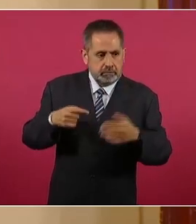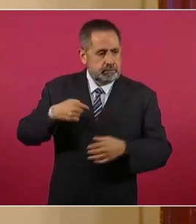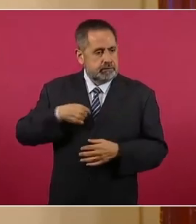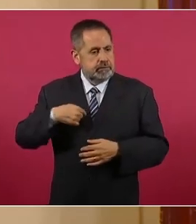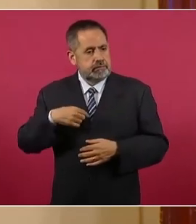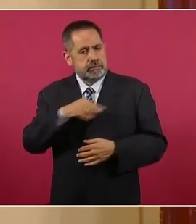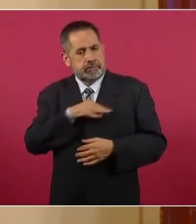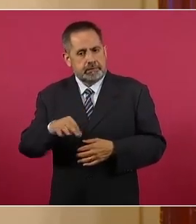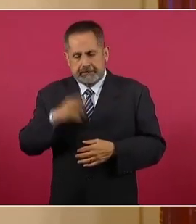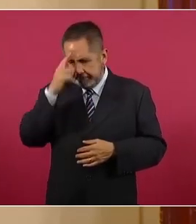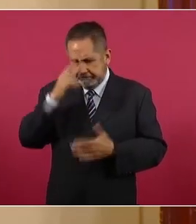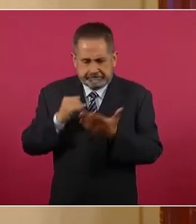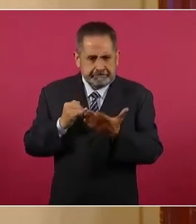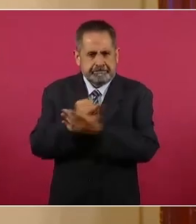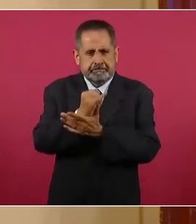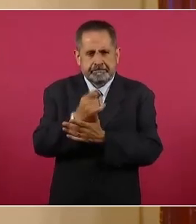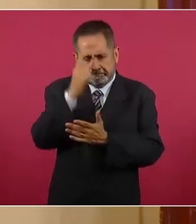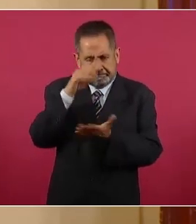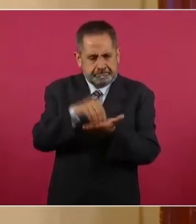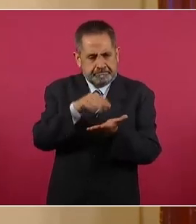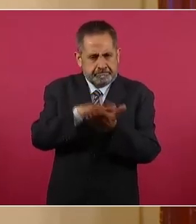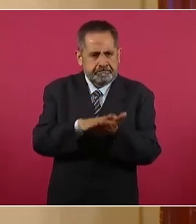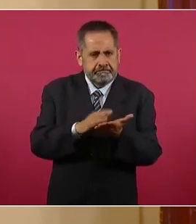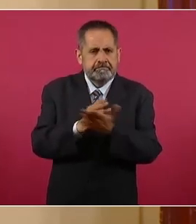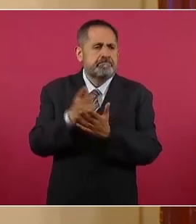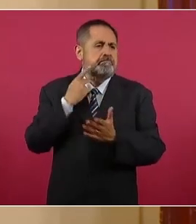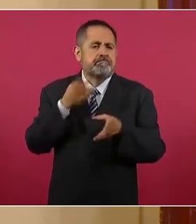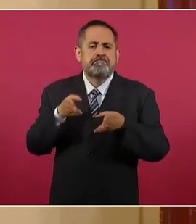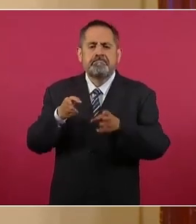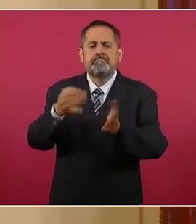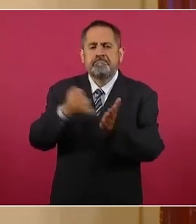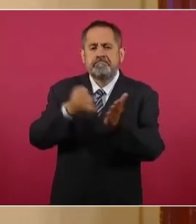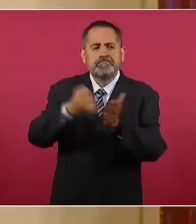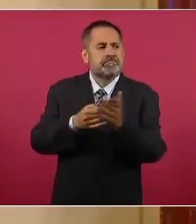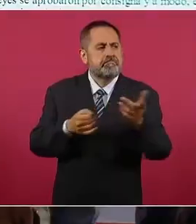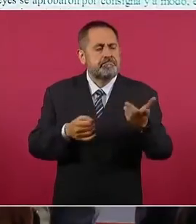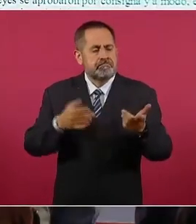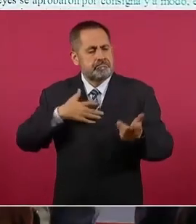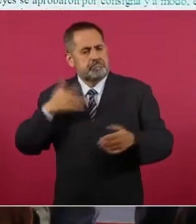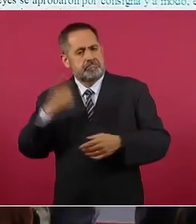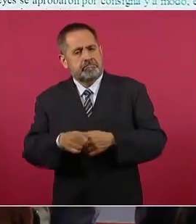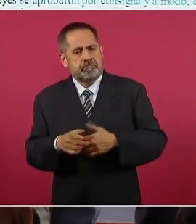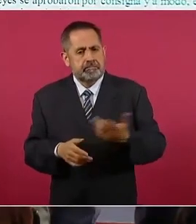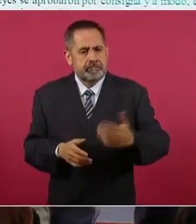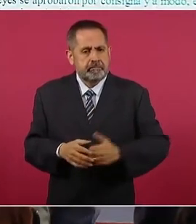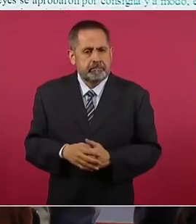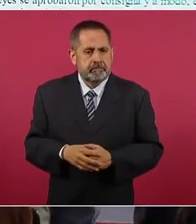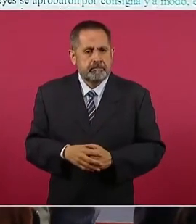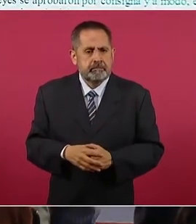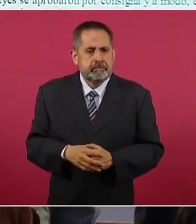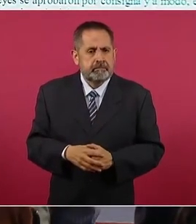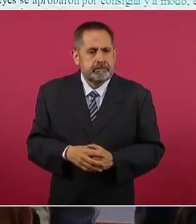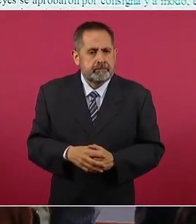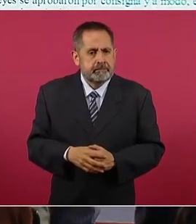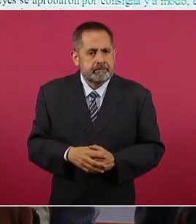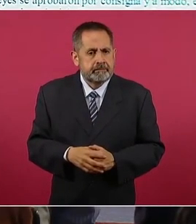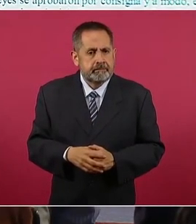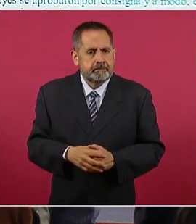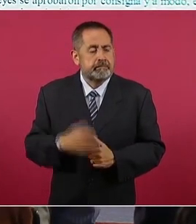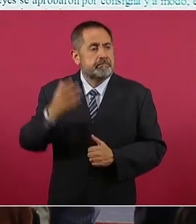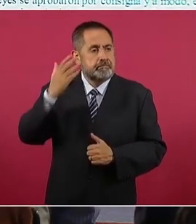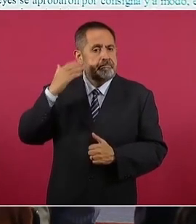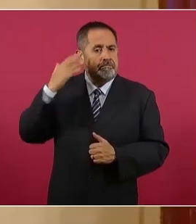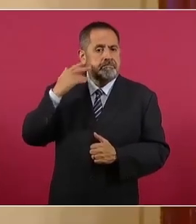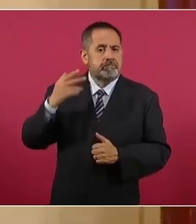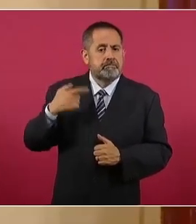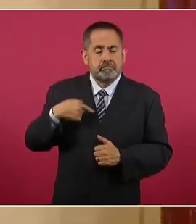determinante en la definición de la política tributaria. O el presidente podía